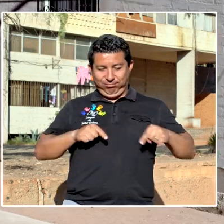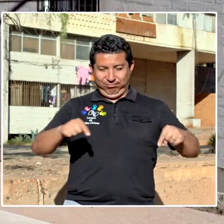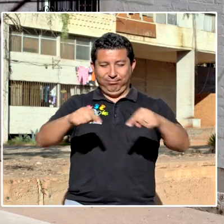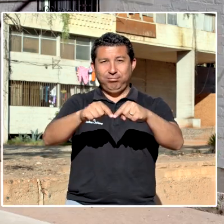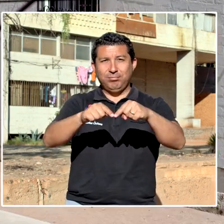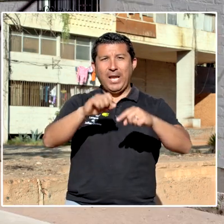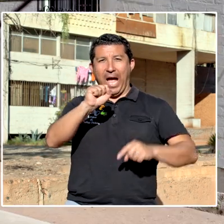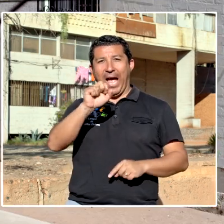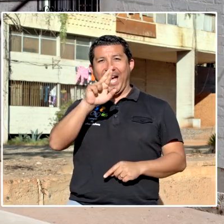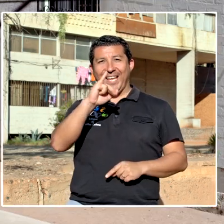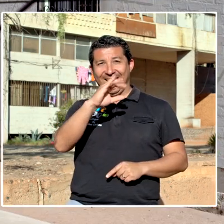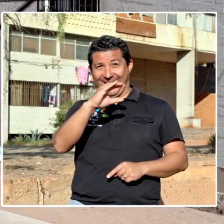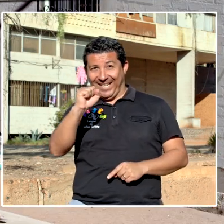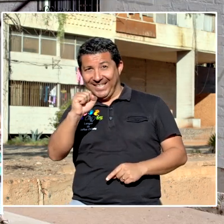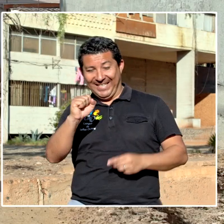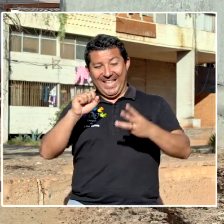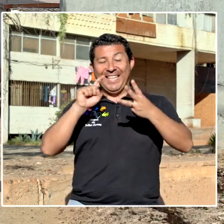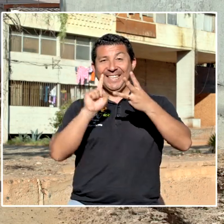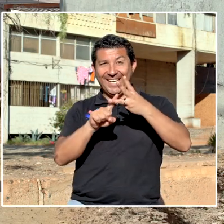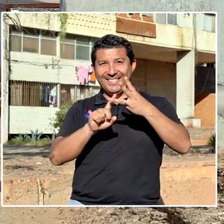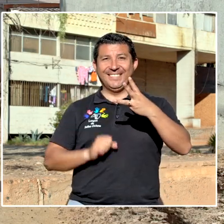Población Arica,